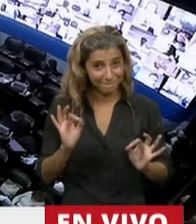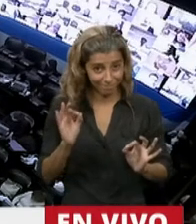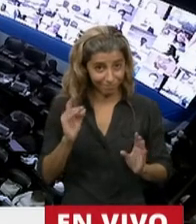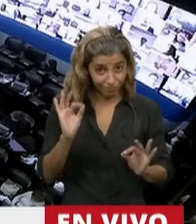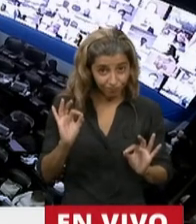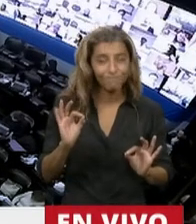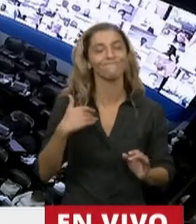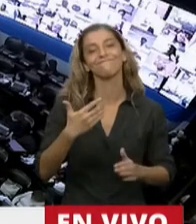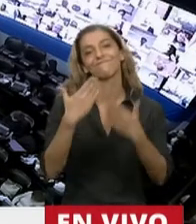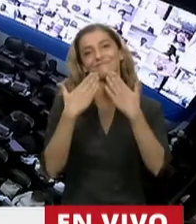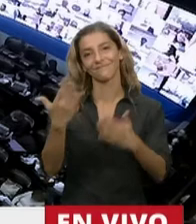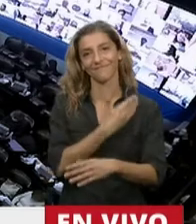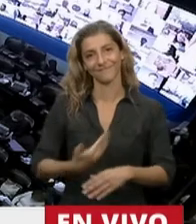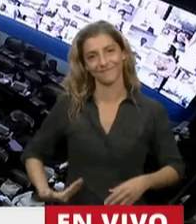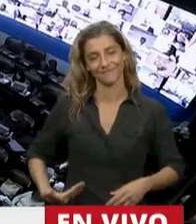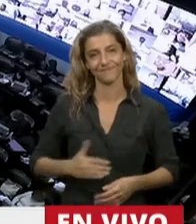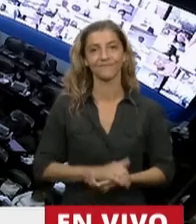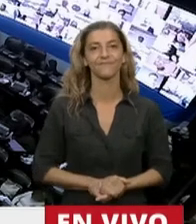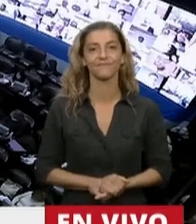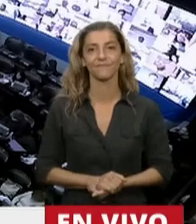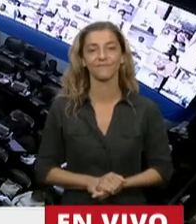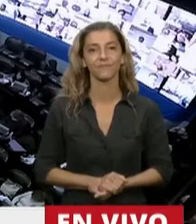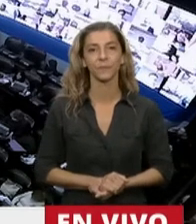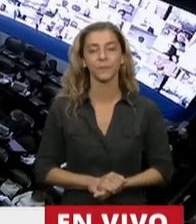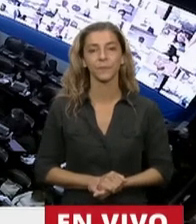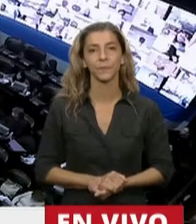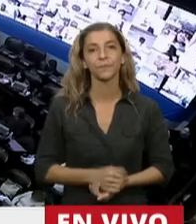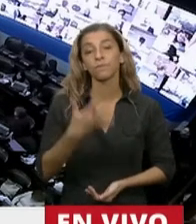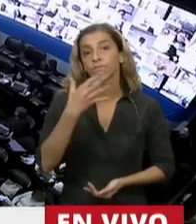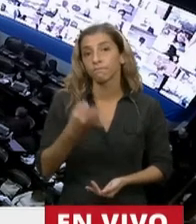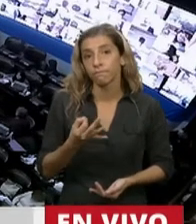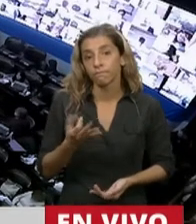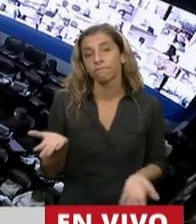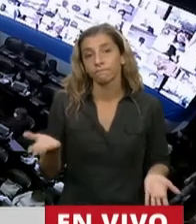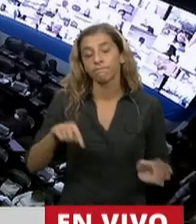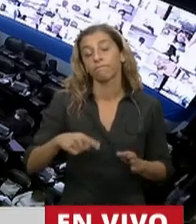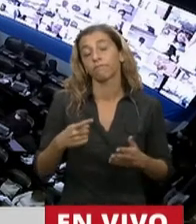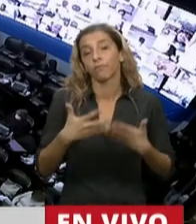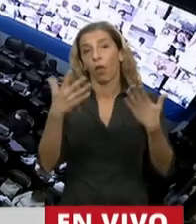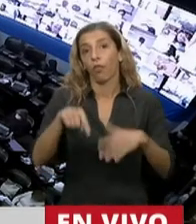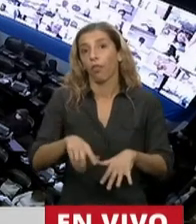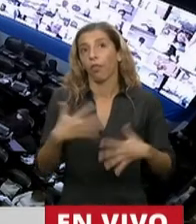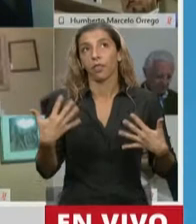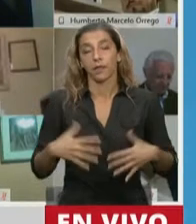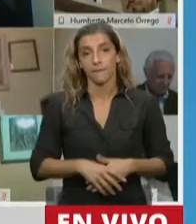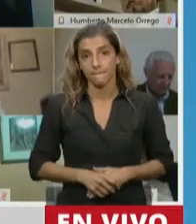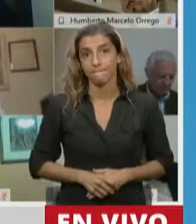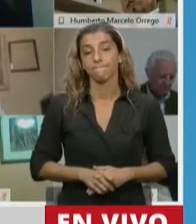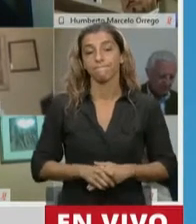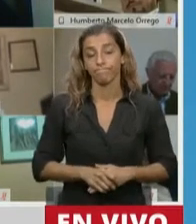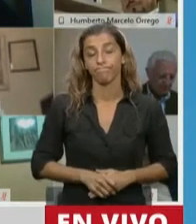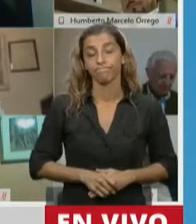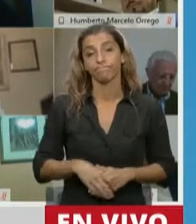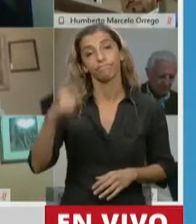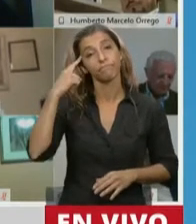Gracias, Presidente. La verdad que un día como hoy, hace